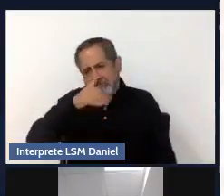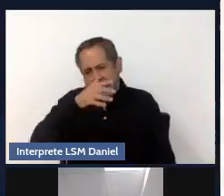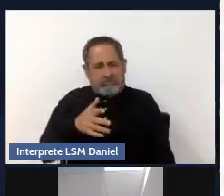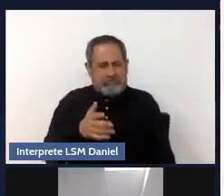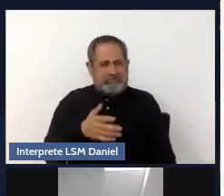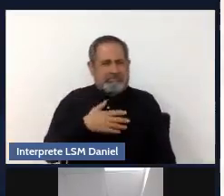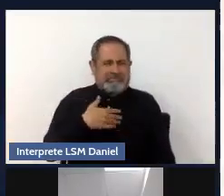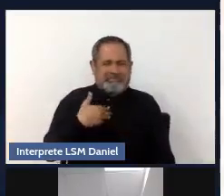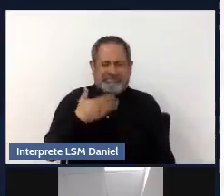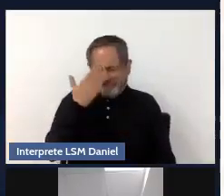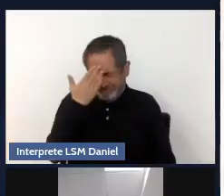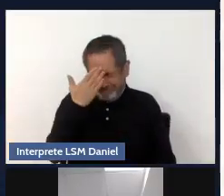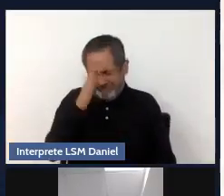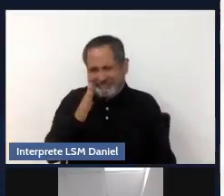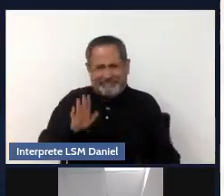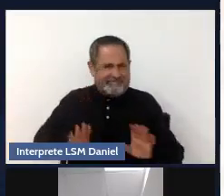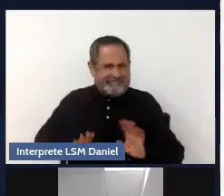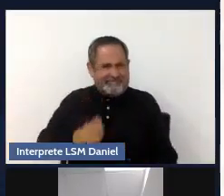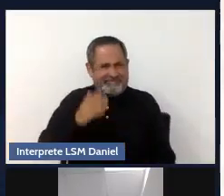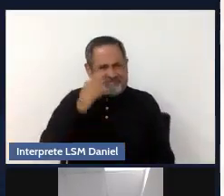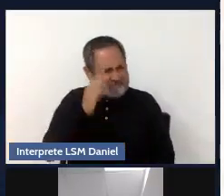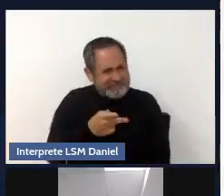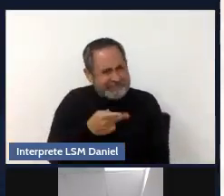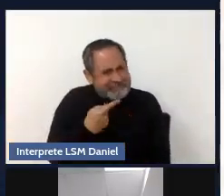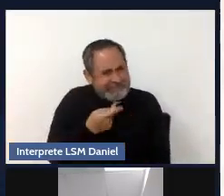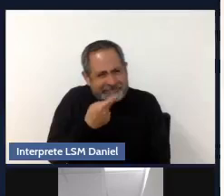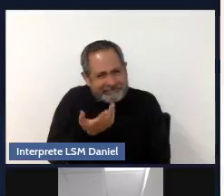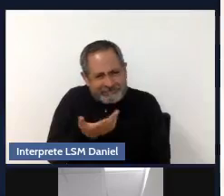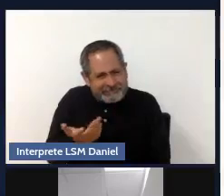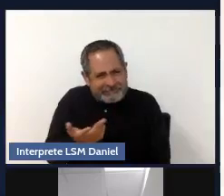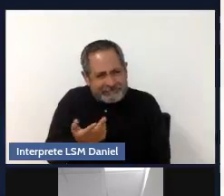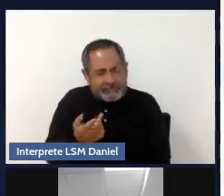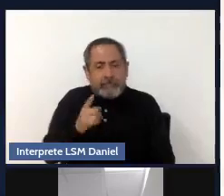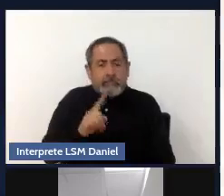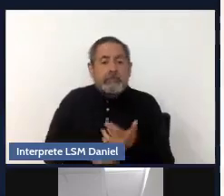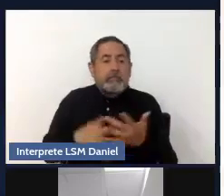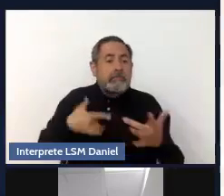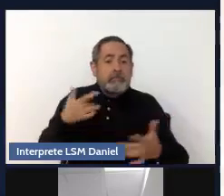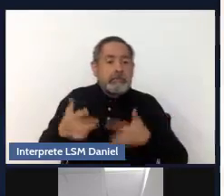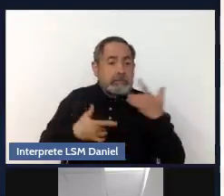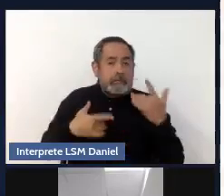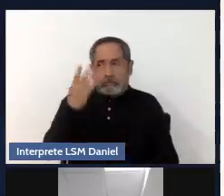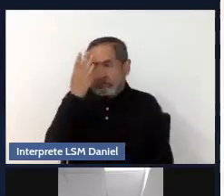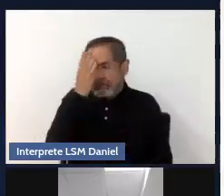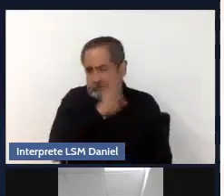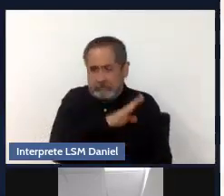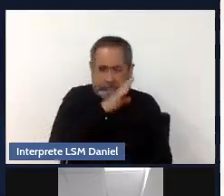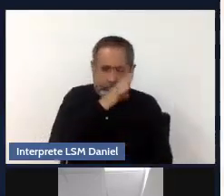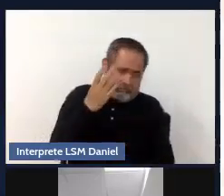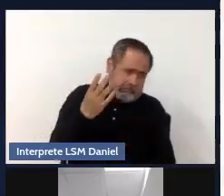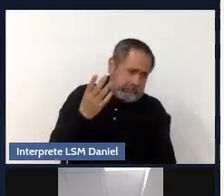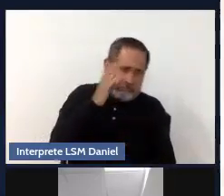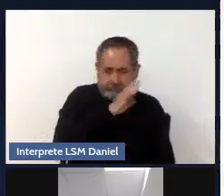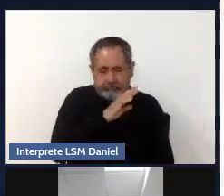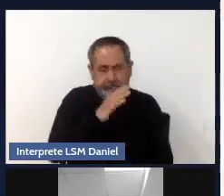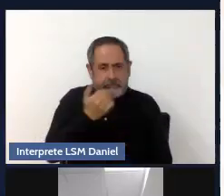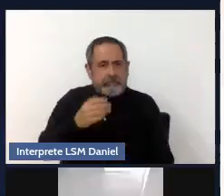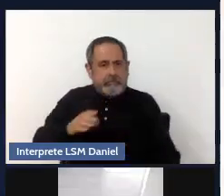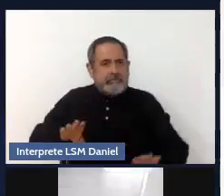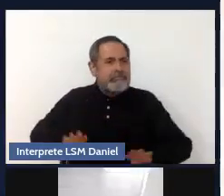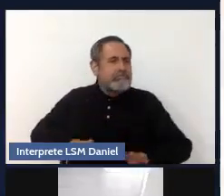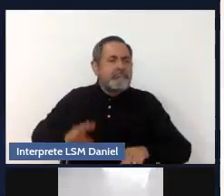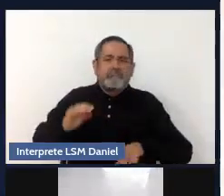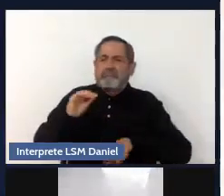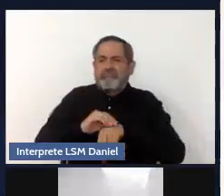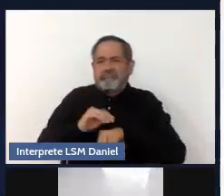no tan congruentes, afecta las emociones y, por supuesto, el comportamiento también, ¿no?